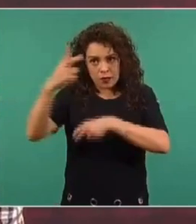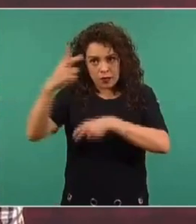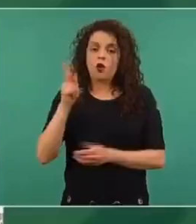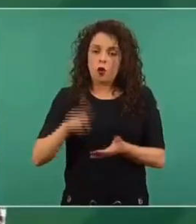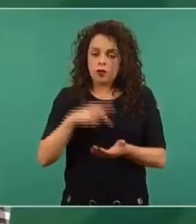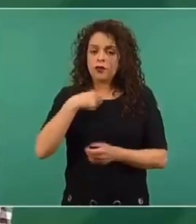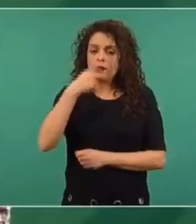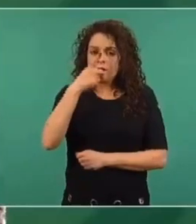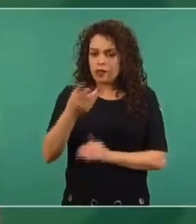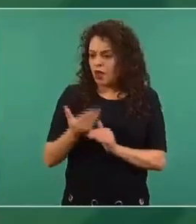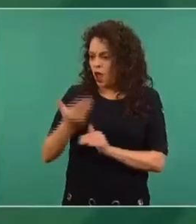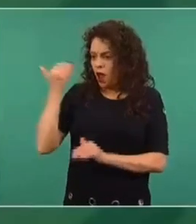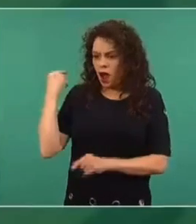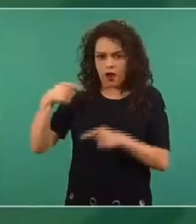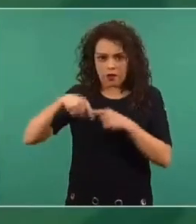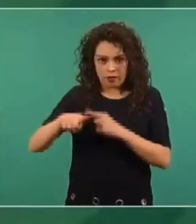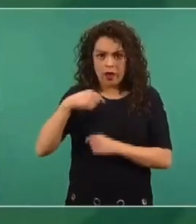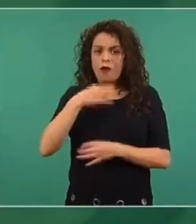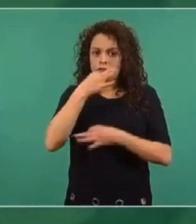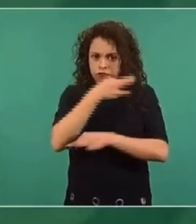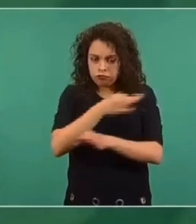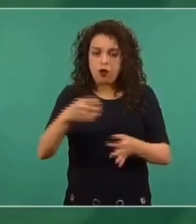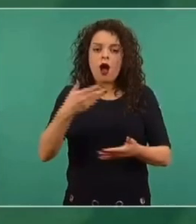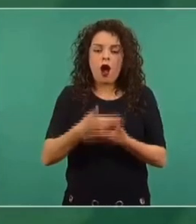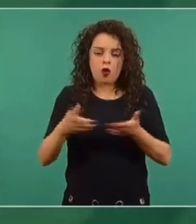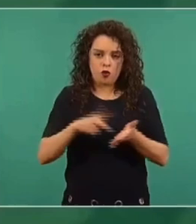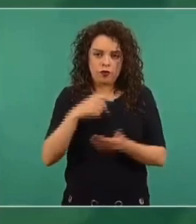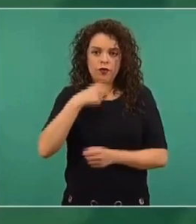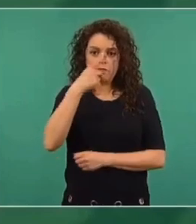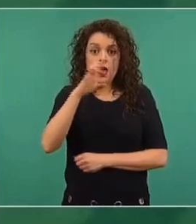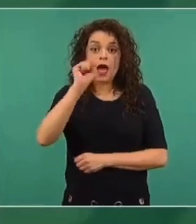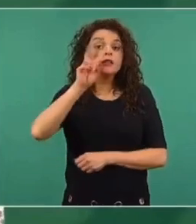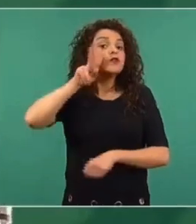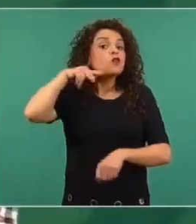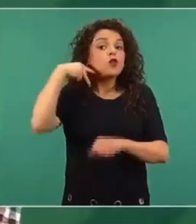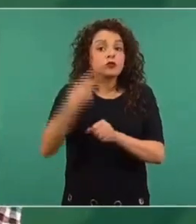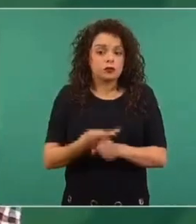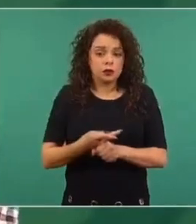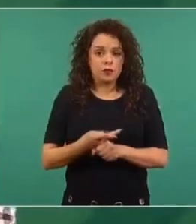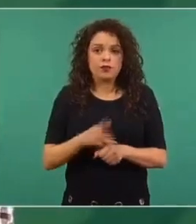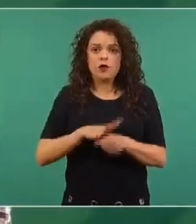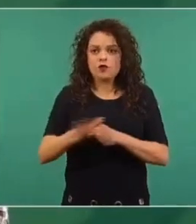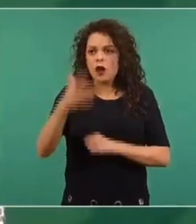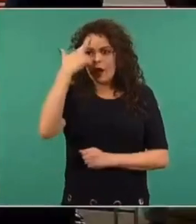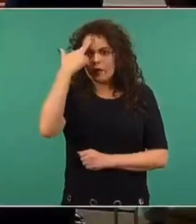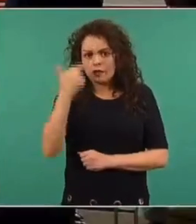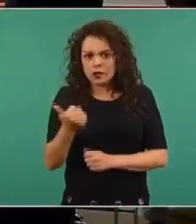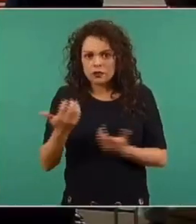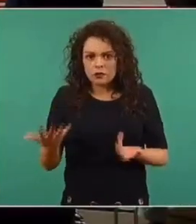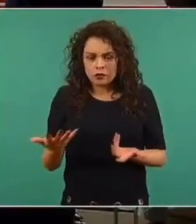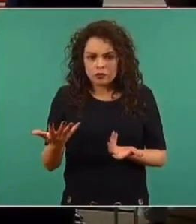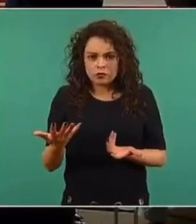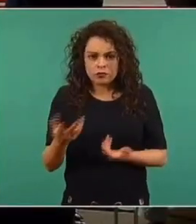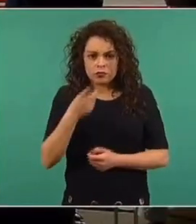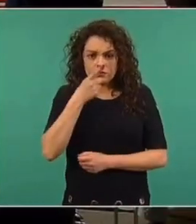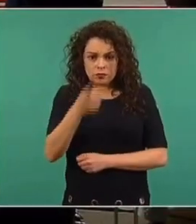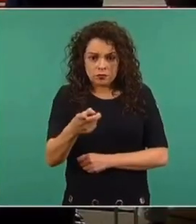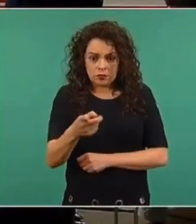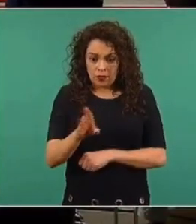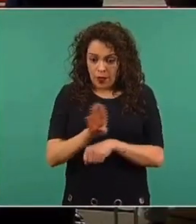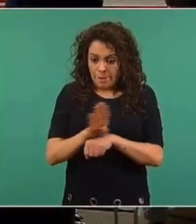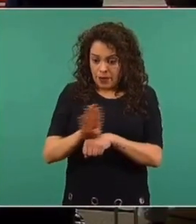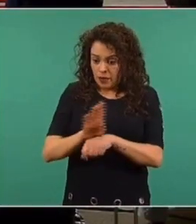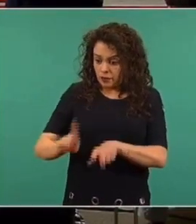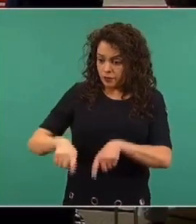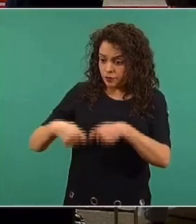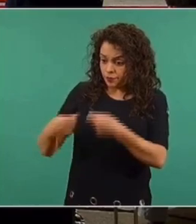y no existe razón alguna para pensar que el condicionar el beneficio social, que hoy